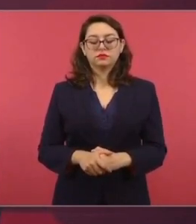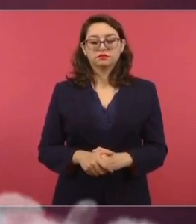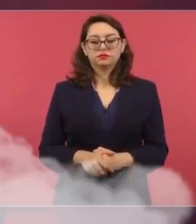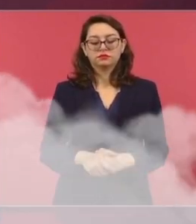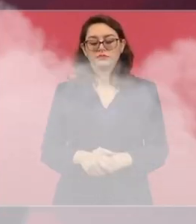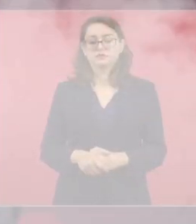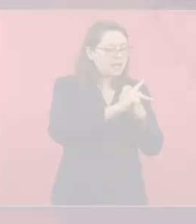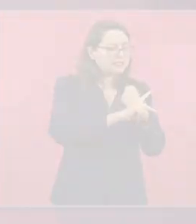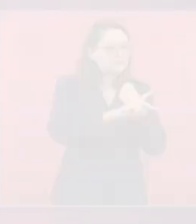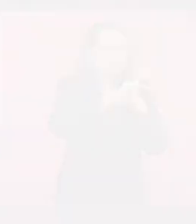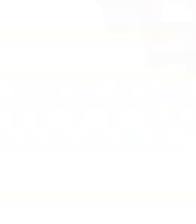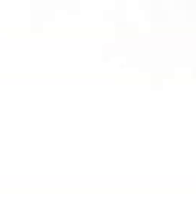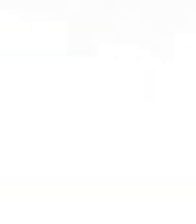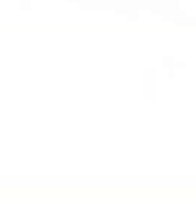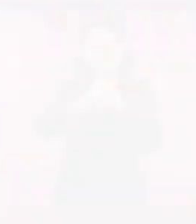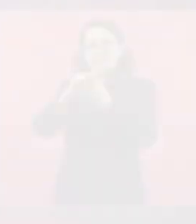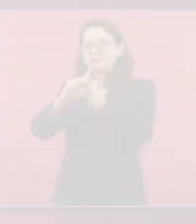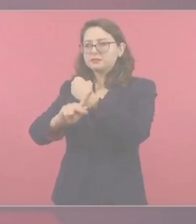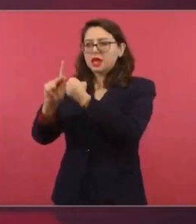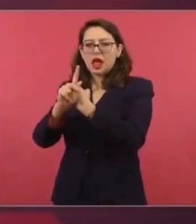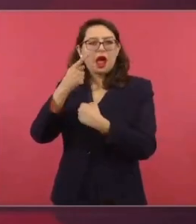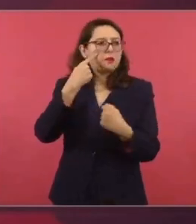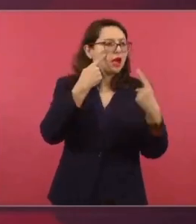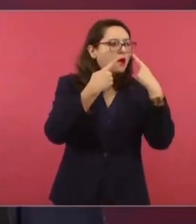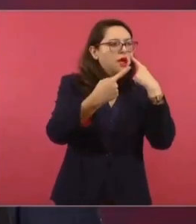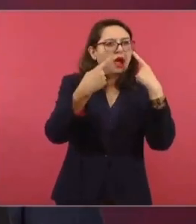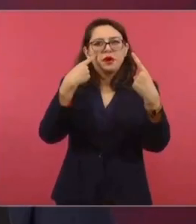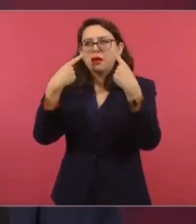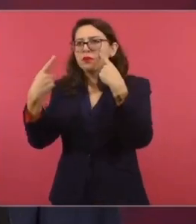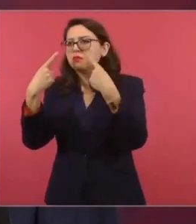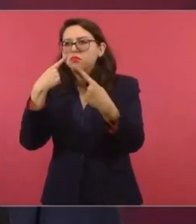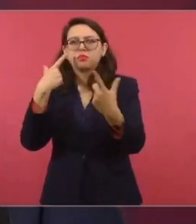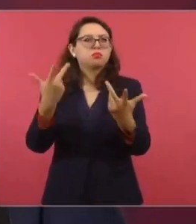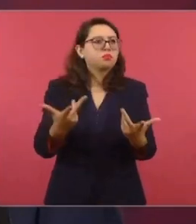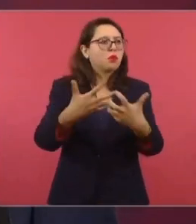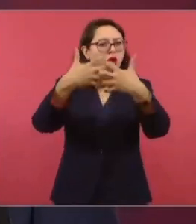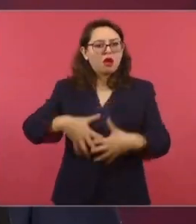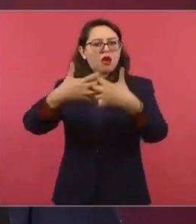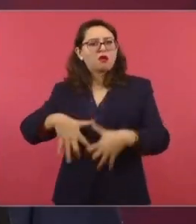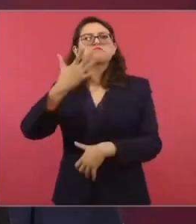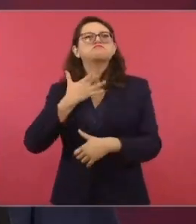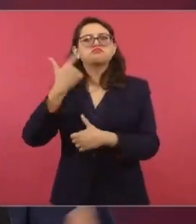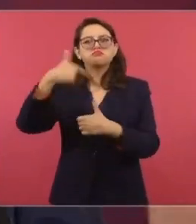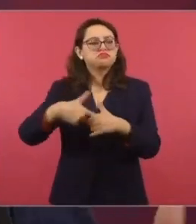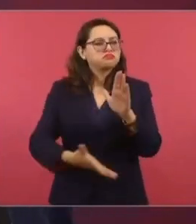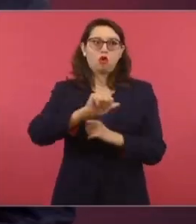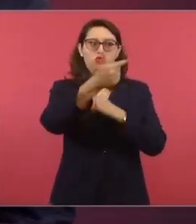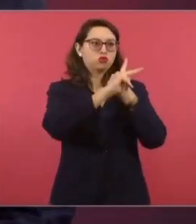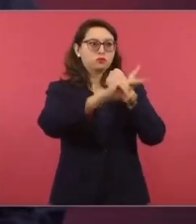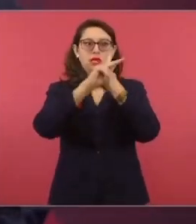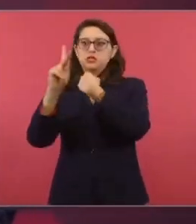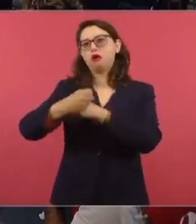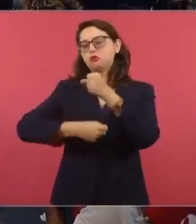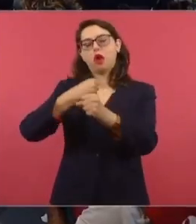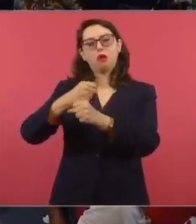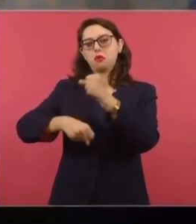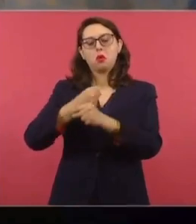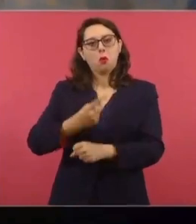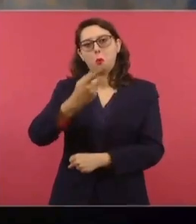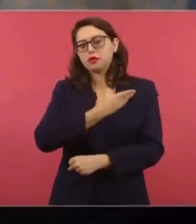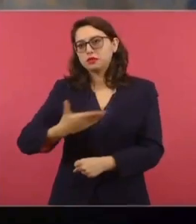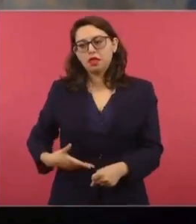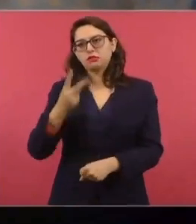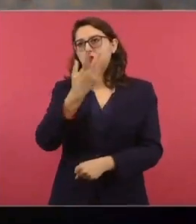en el mundo en el que se haya hecho, se haya realizado, se haya construido una refinería en tan poco tiempo. Y esta obra la